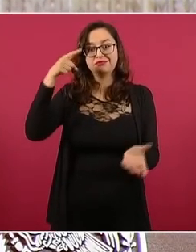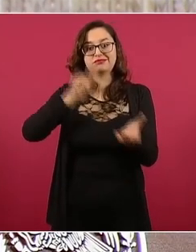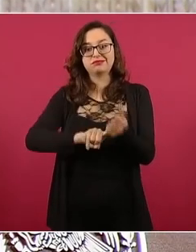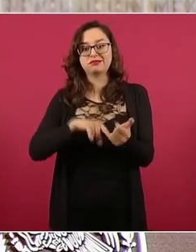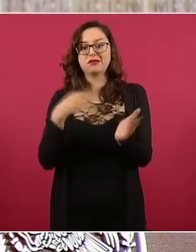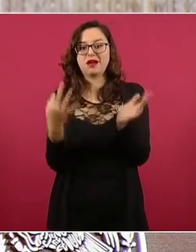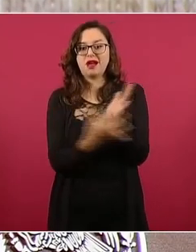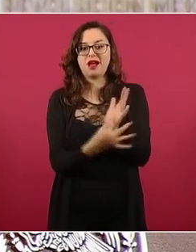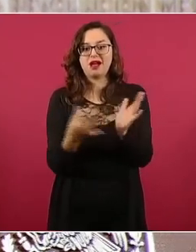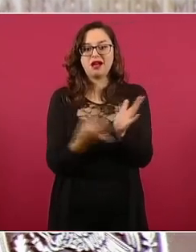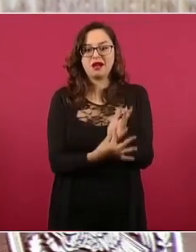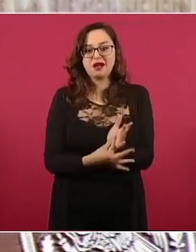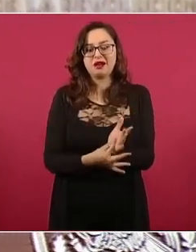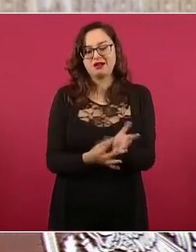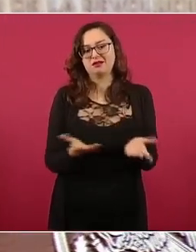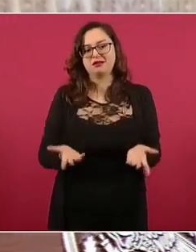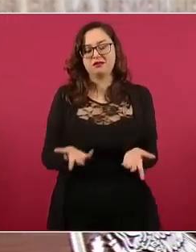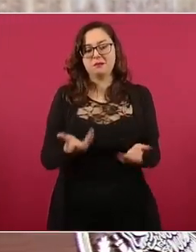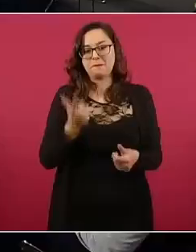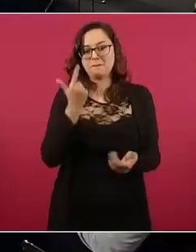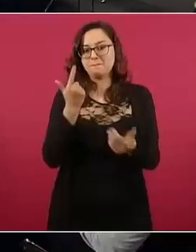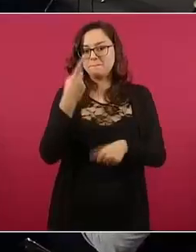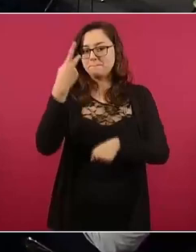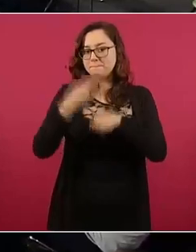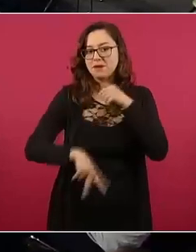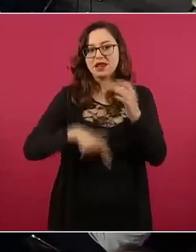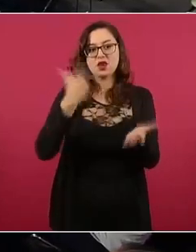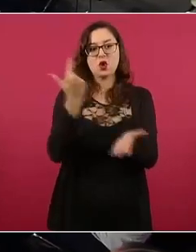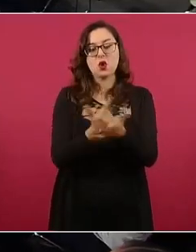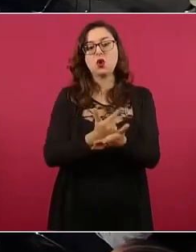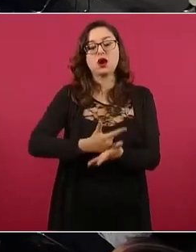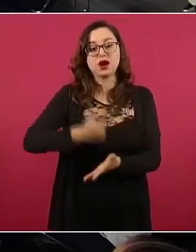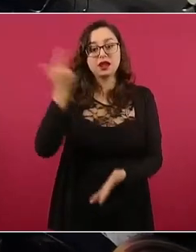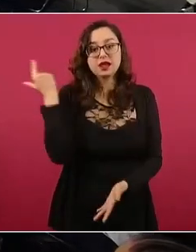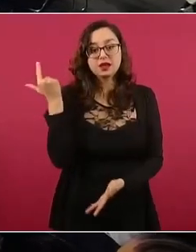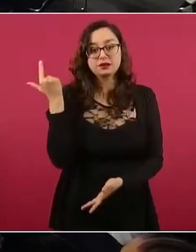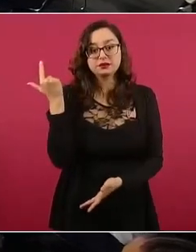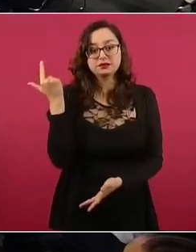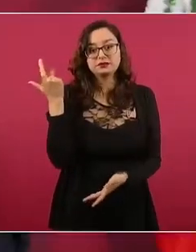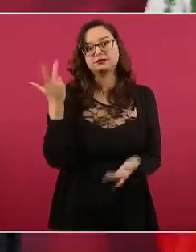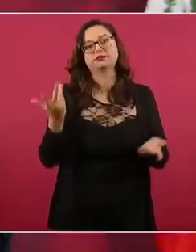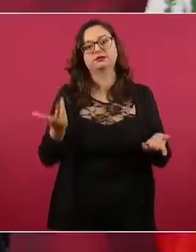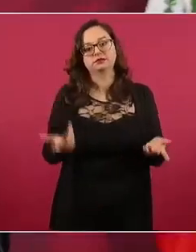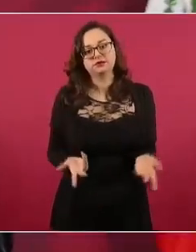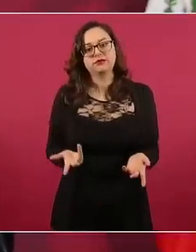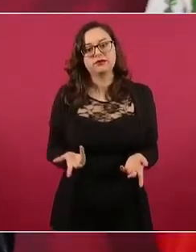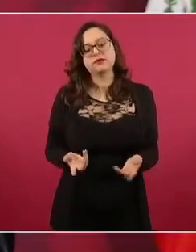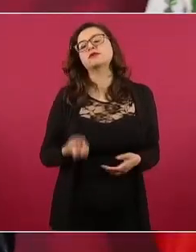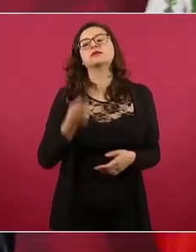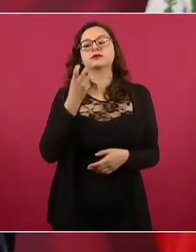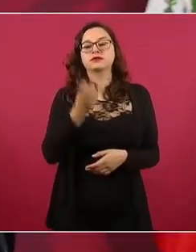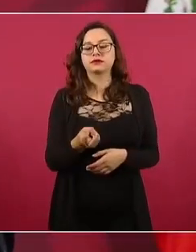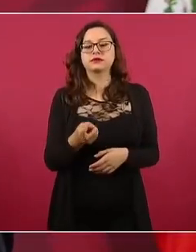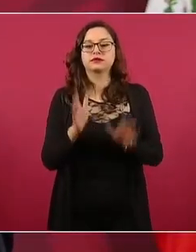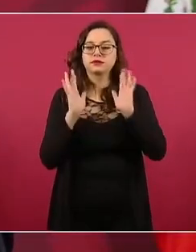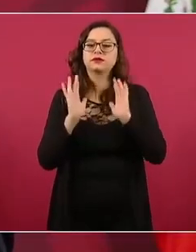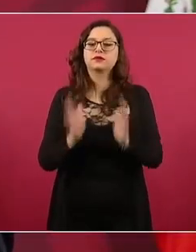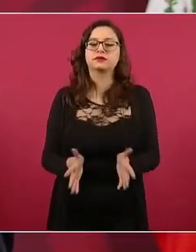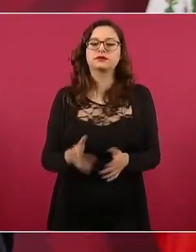De modo que es también un llamado a que todos ayudemos.